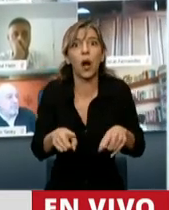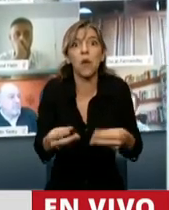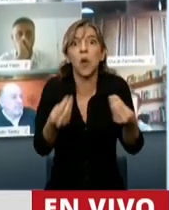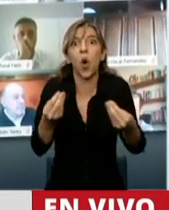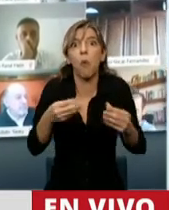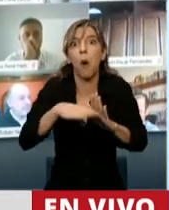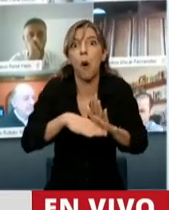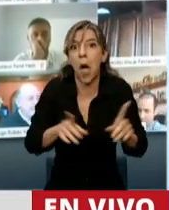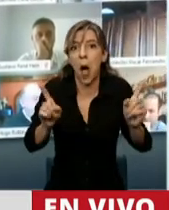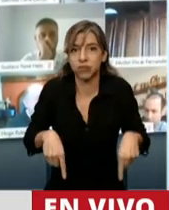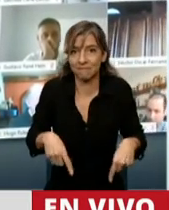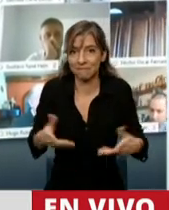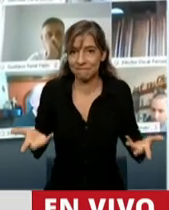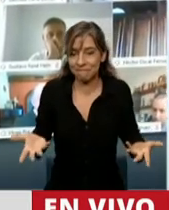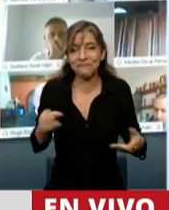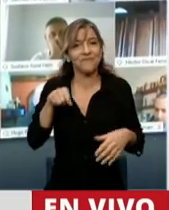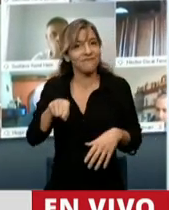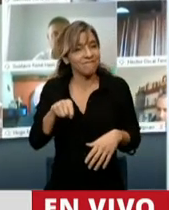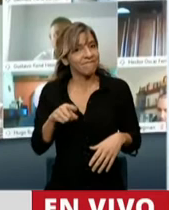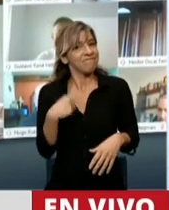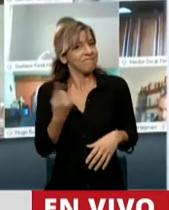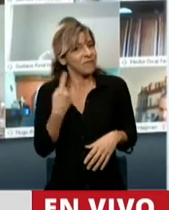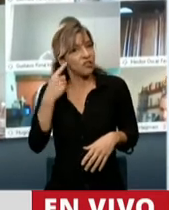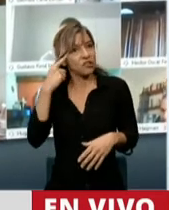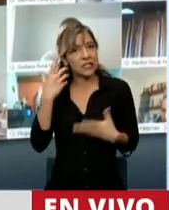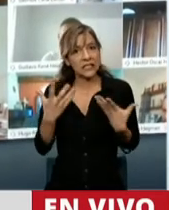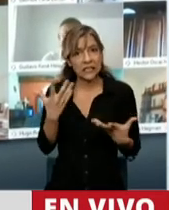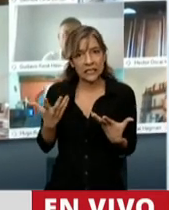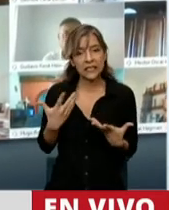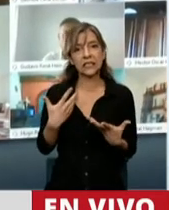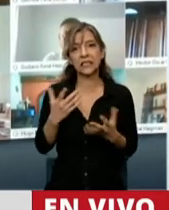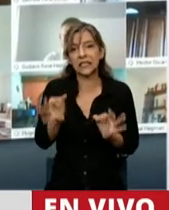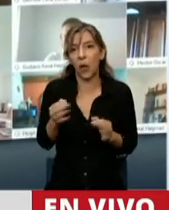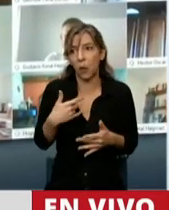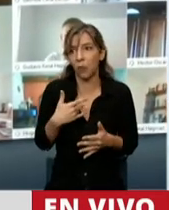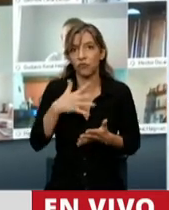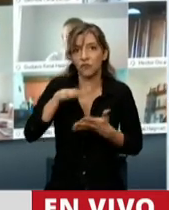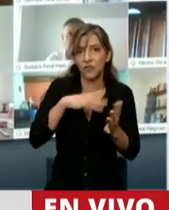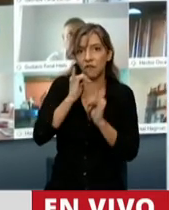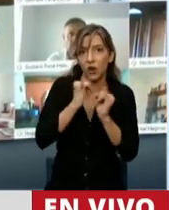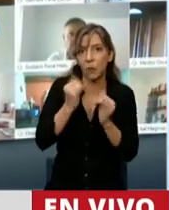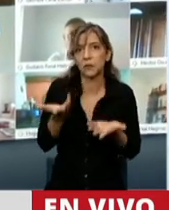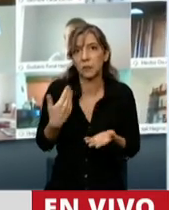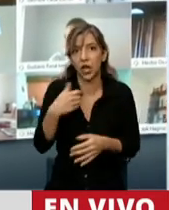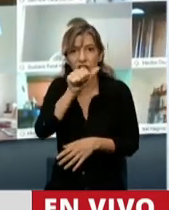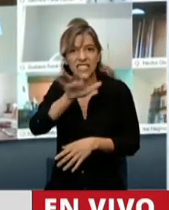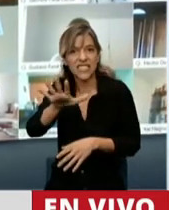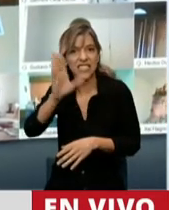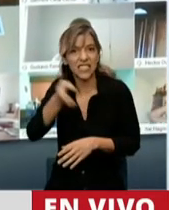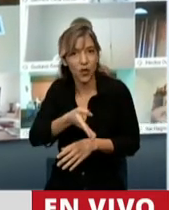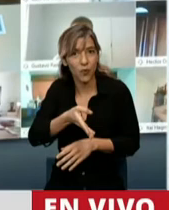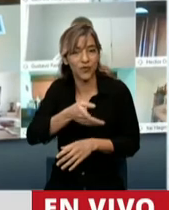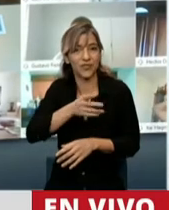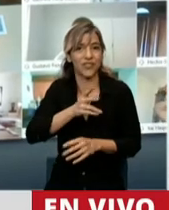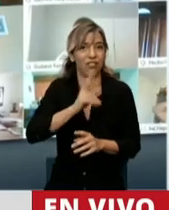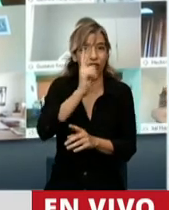Es allí donde además, según los informes que vamos teniendo, el 65% de los empresarios hoteleros, el 75